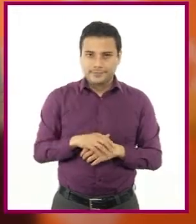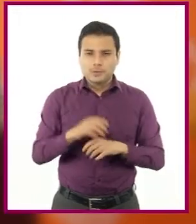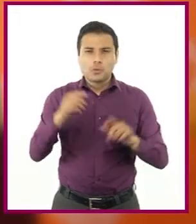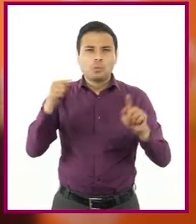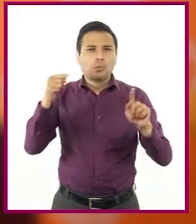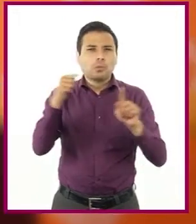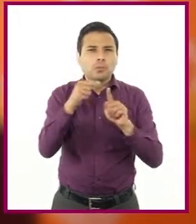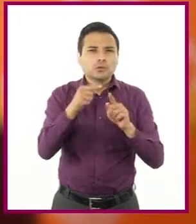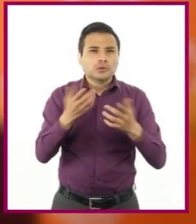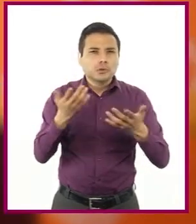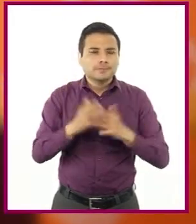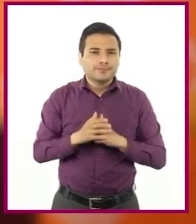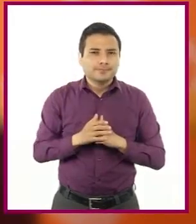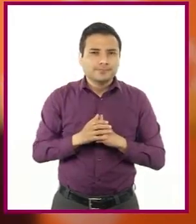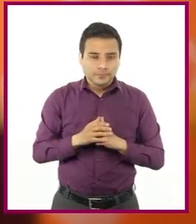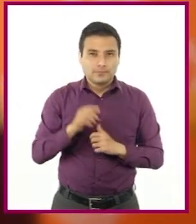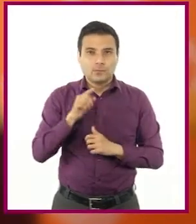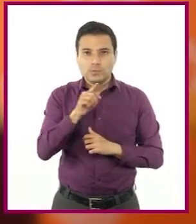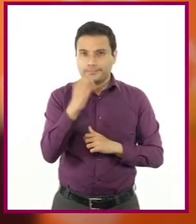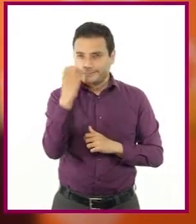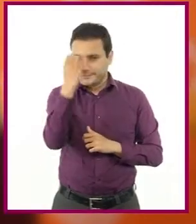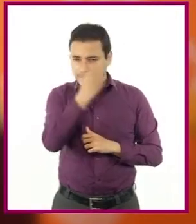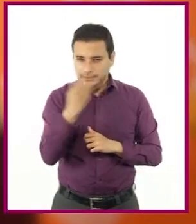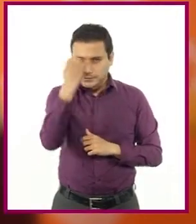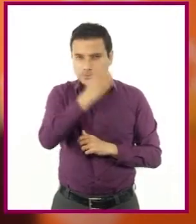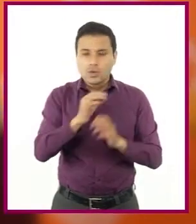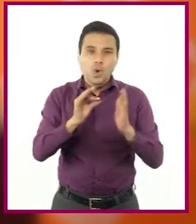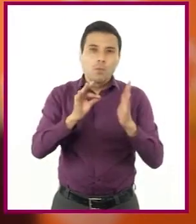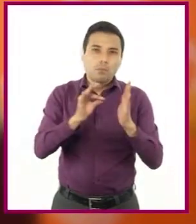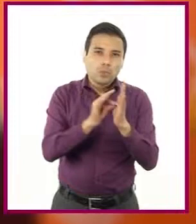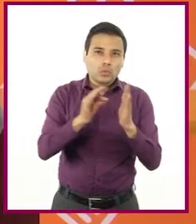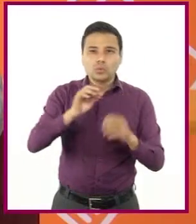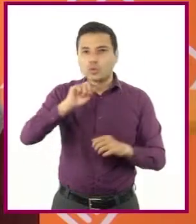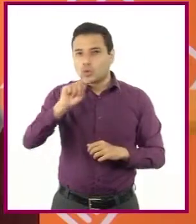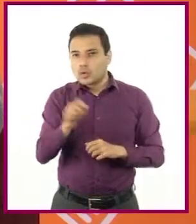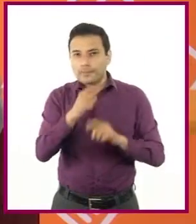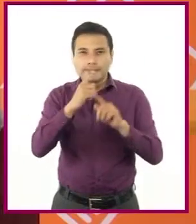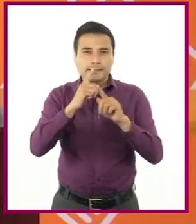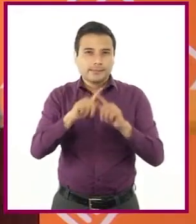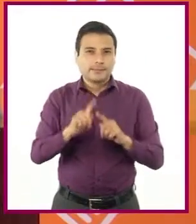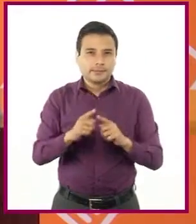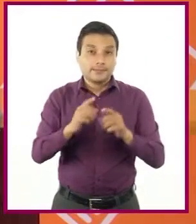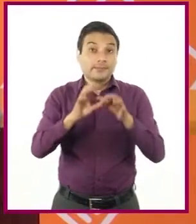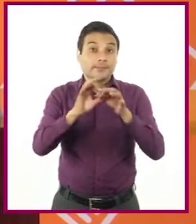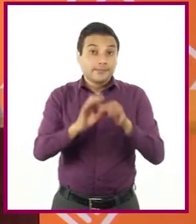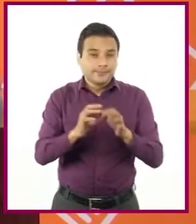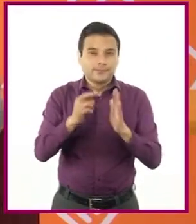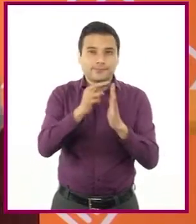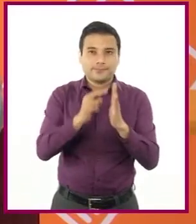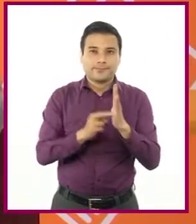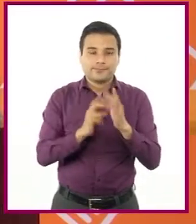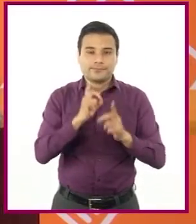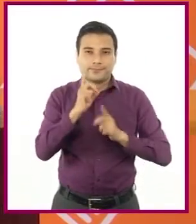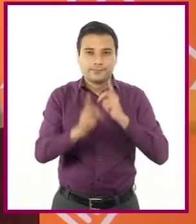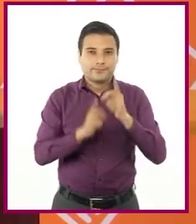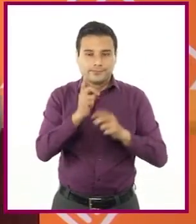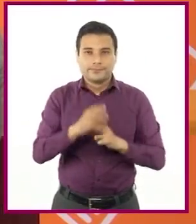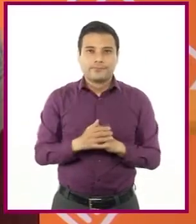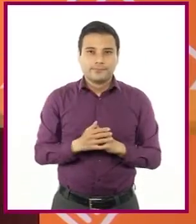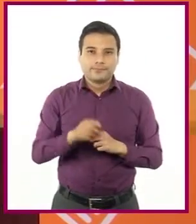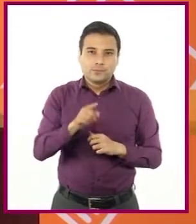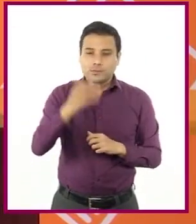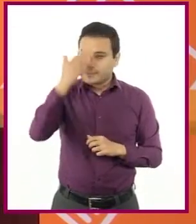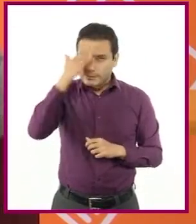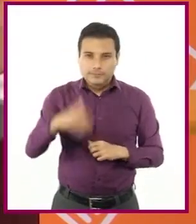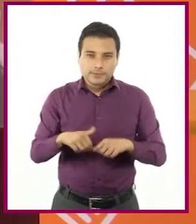el uso de signos de puntuación en reglamentos de actividades deportivas. Así podremos saber más sobre cómo se usan los